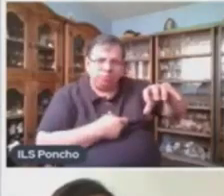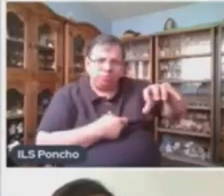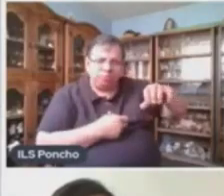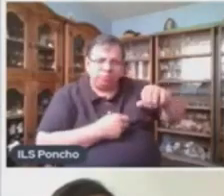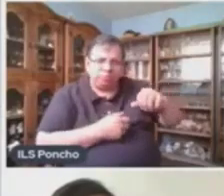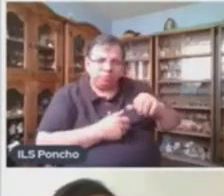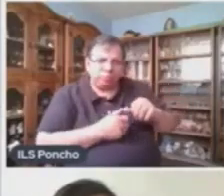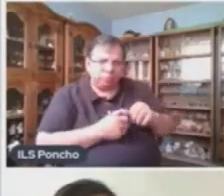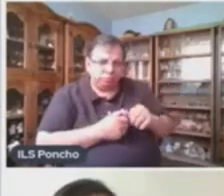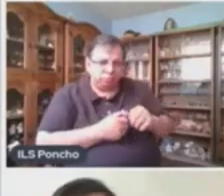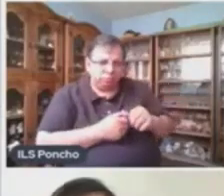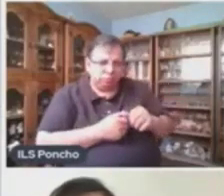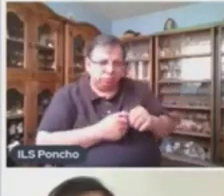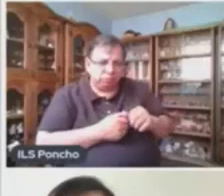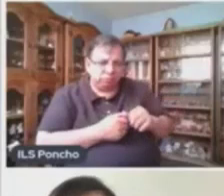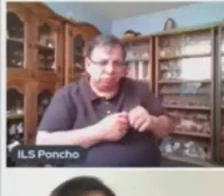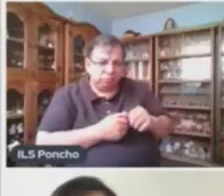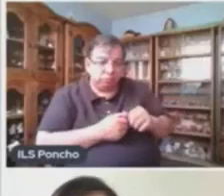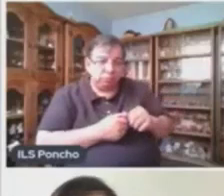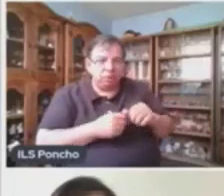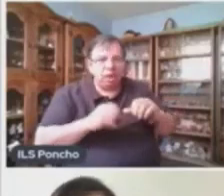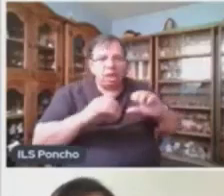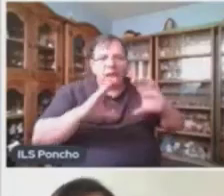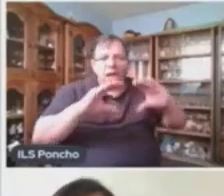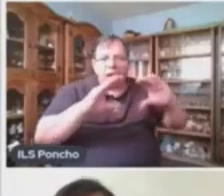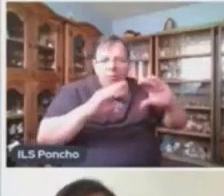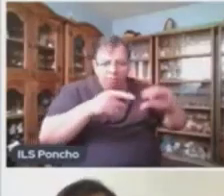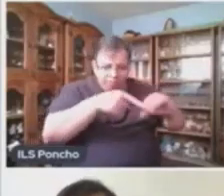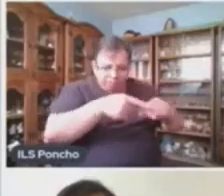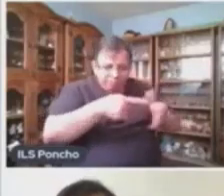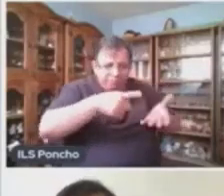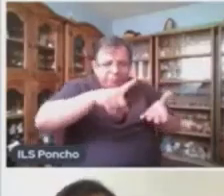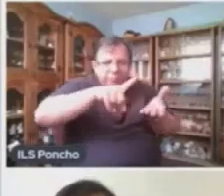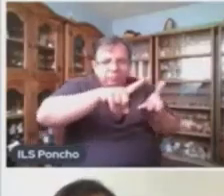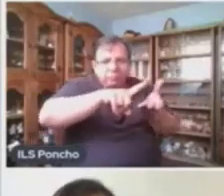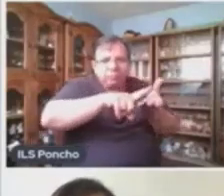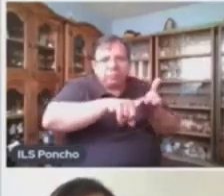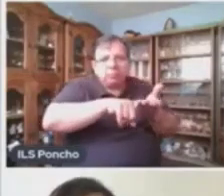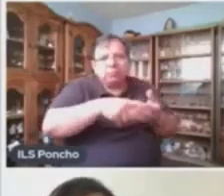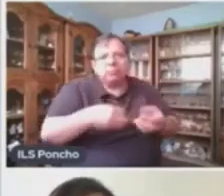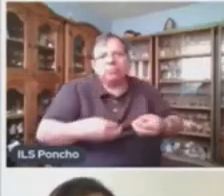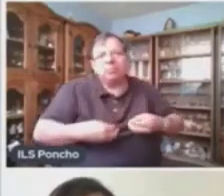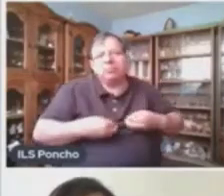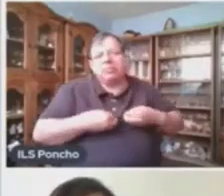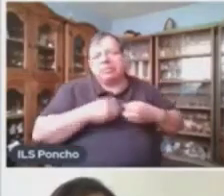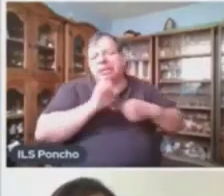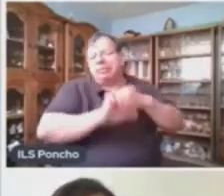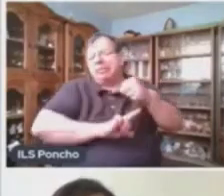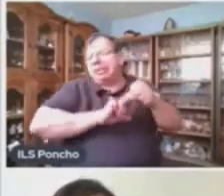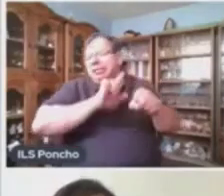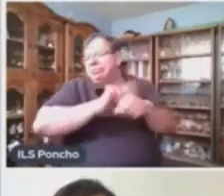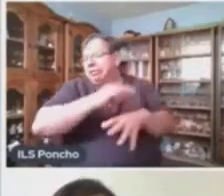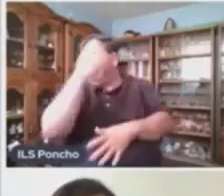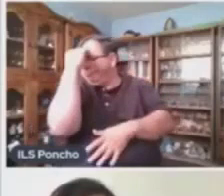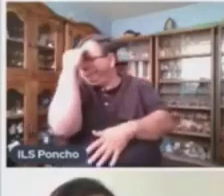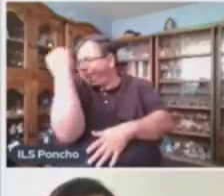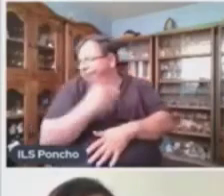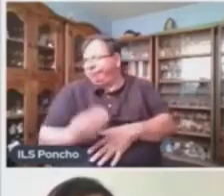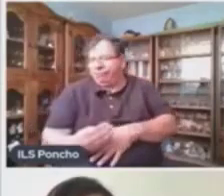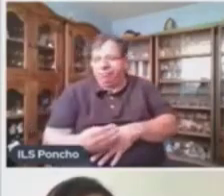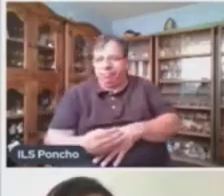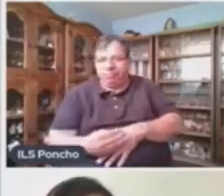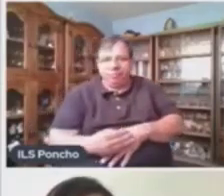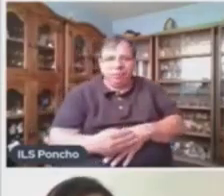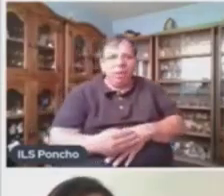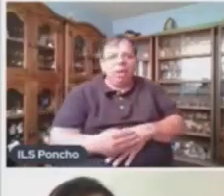Dentro De La Moada Residía Un Bicho Escalofriante Quien